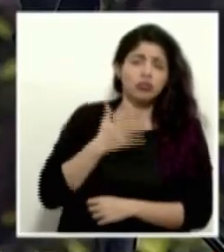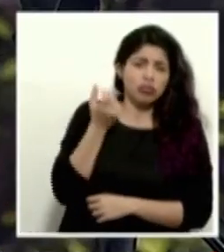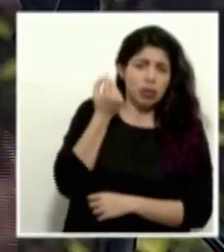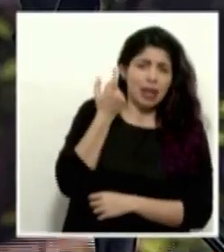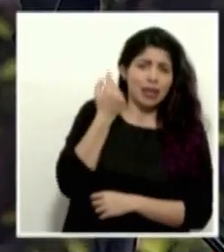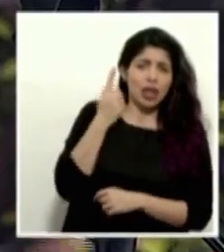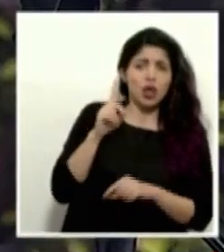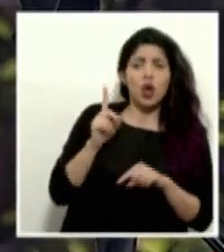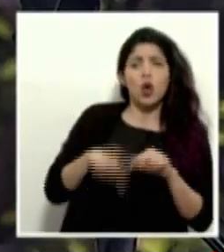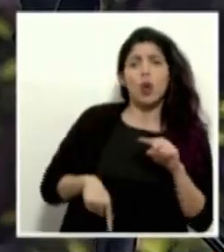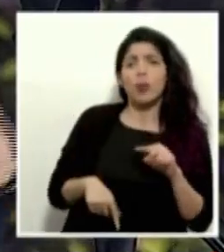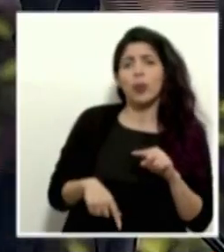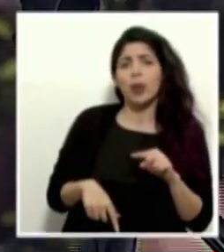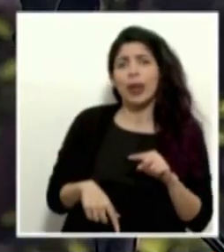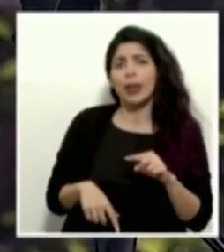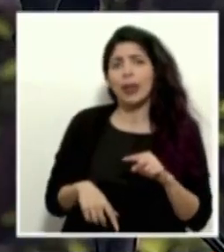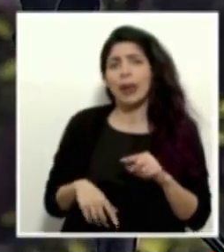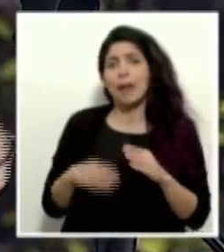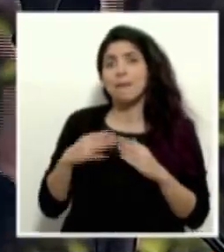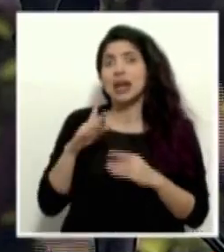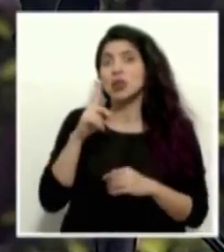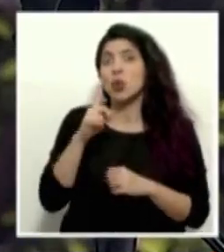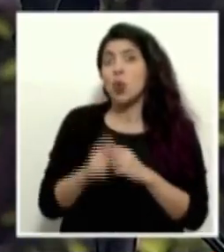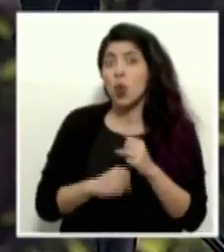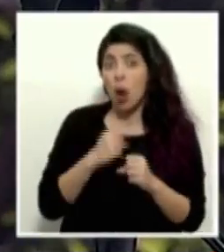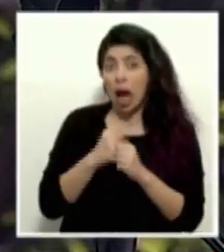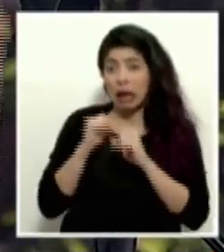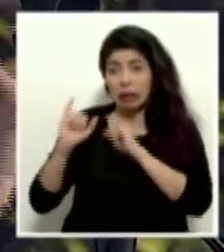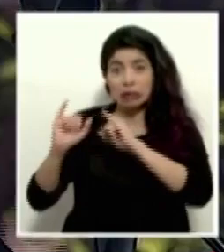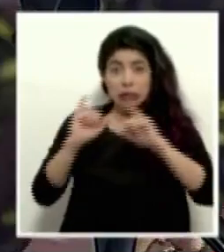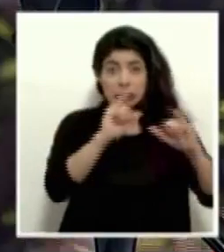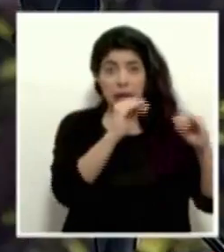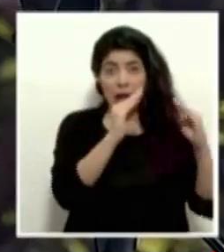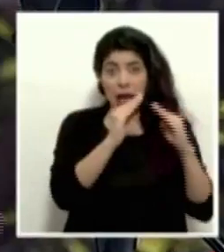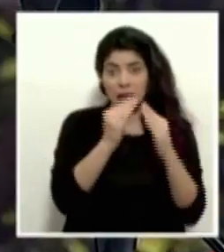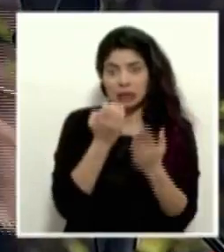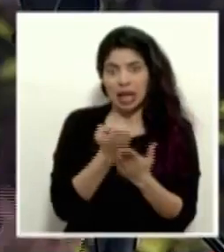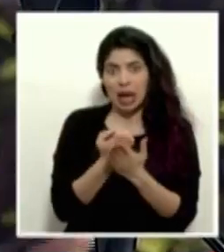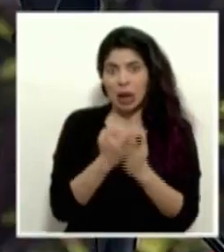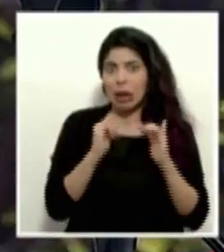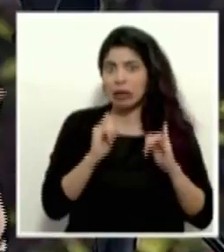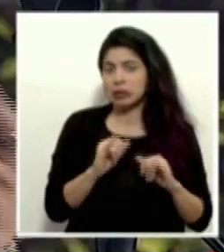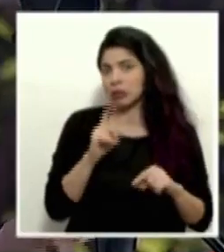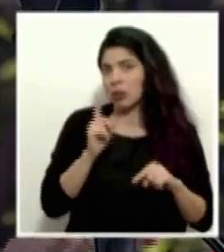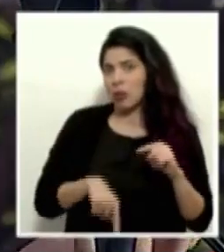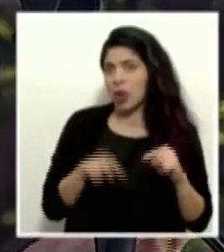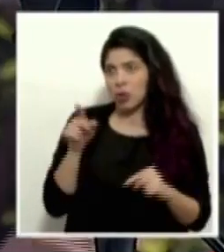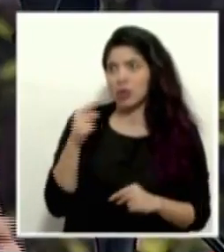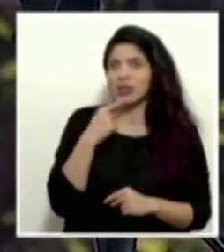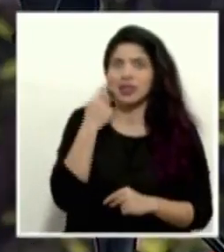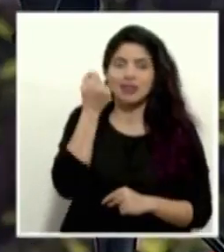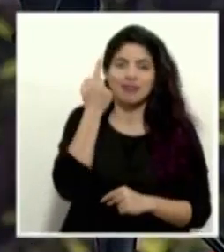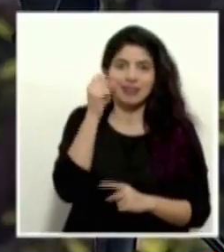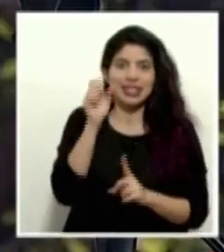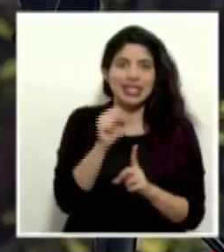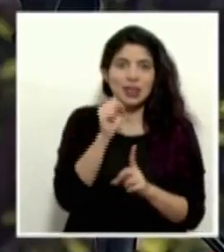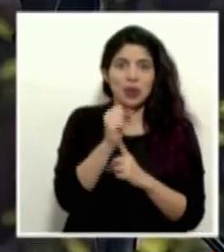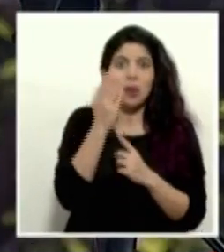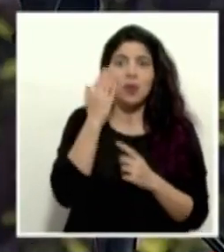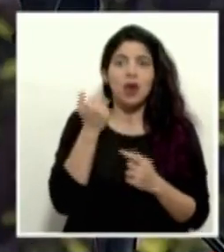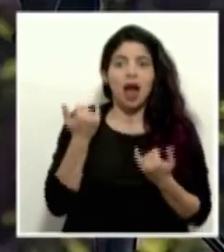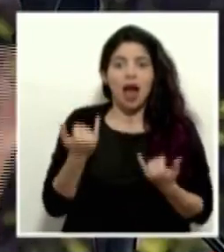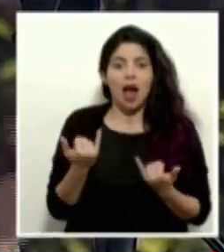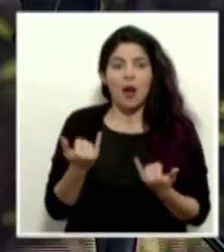no podemos pasar más de un año todos encerrados, la economía de esta forma, usted mismo ha dicho que entiende la situación porque estamos